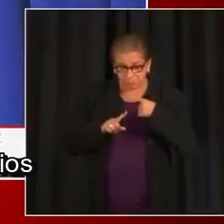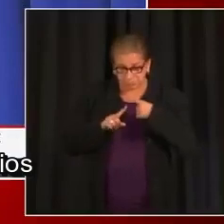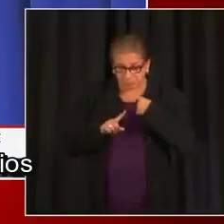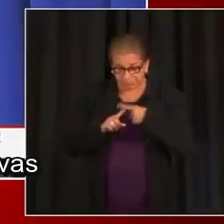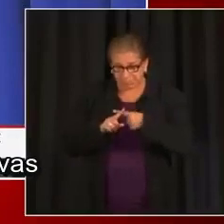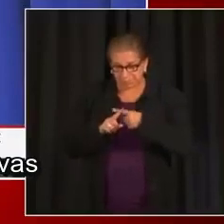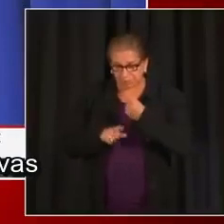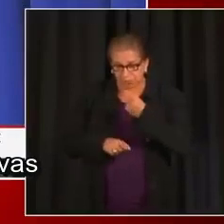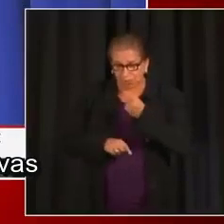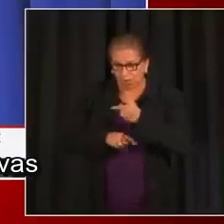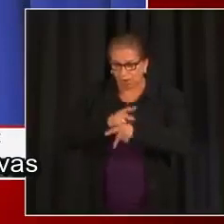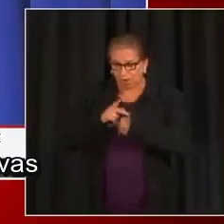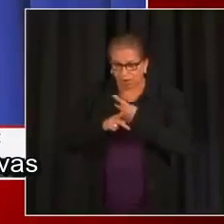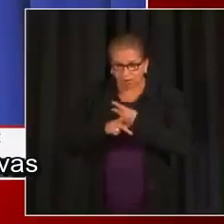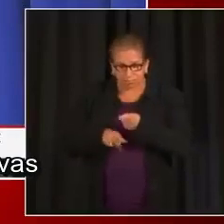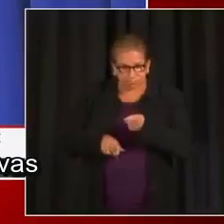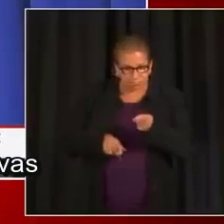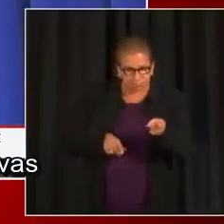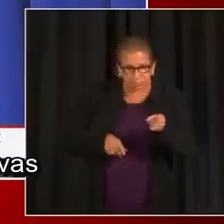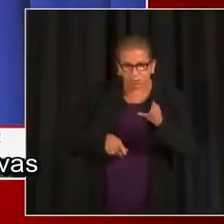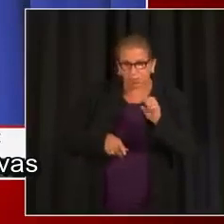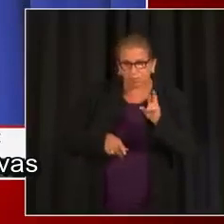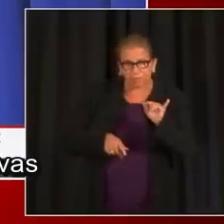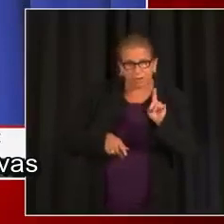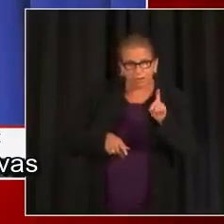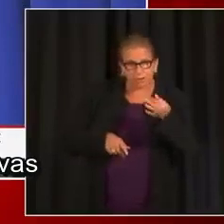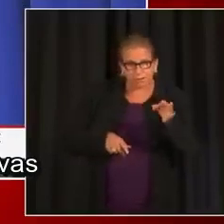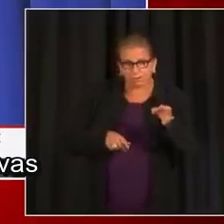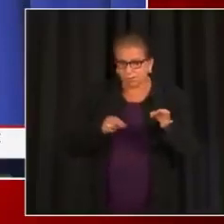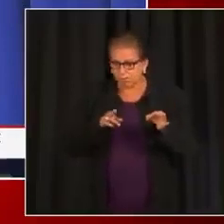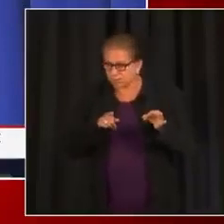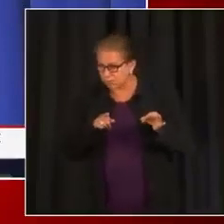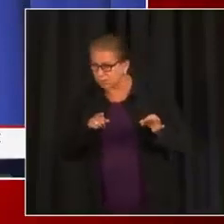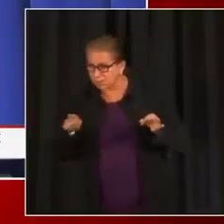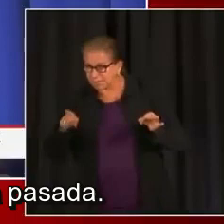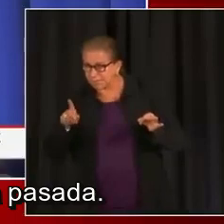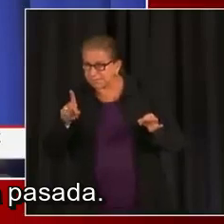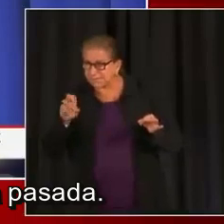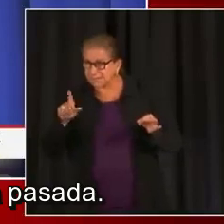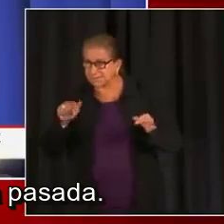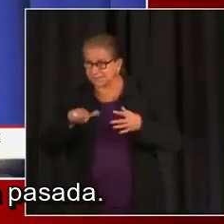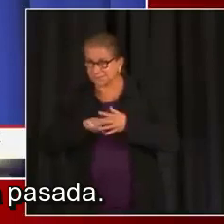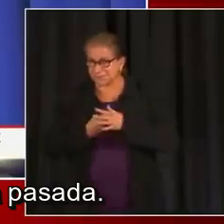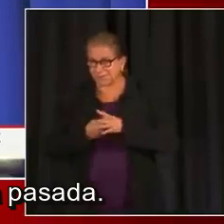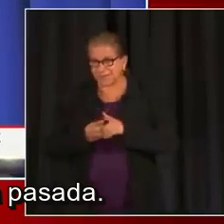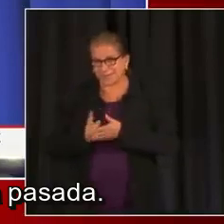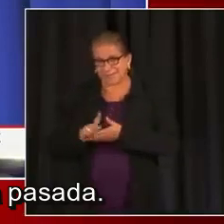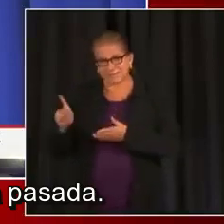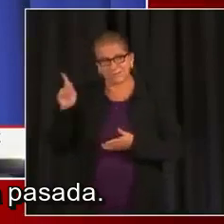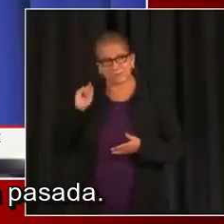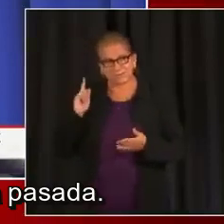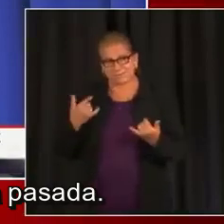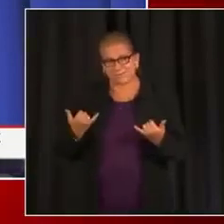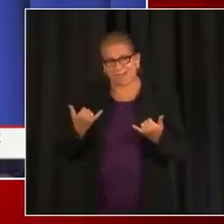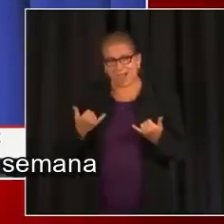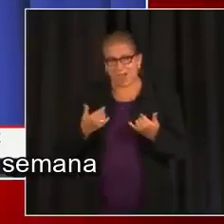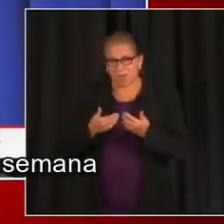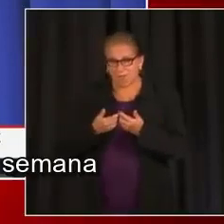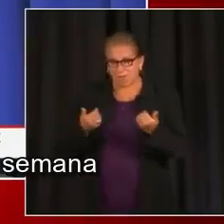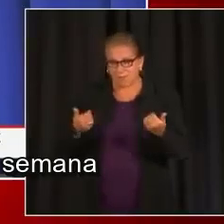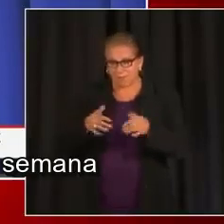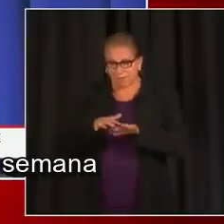secuenciaciones del 10% de las muestras positivas por semana. Esa norma entró en vigor la semana pasada.